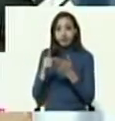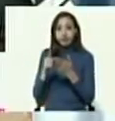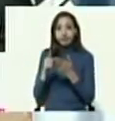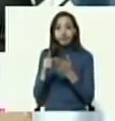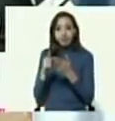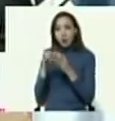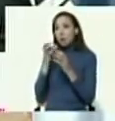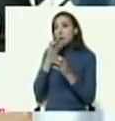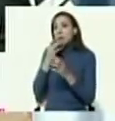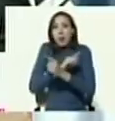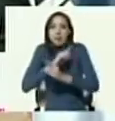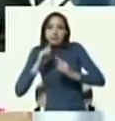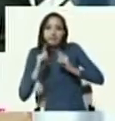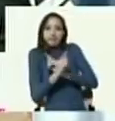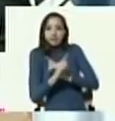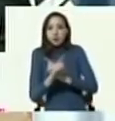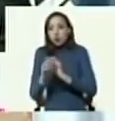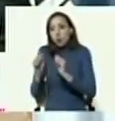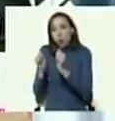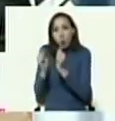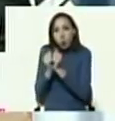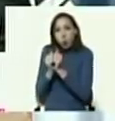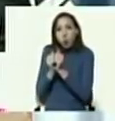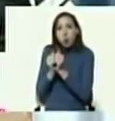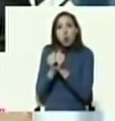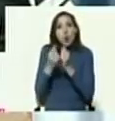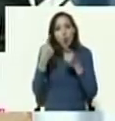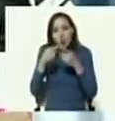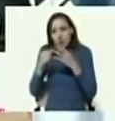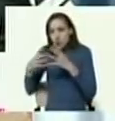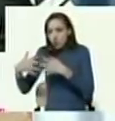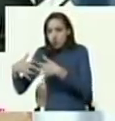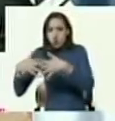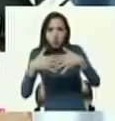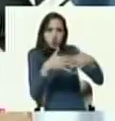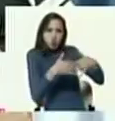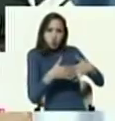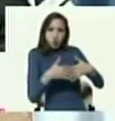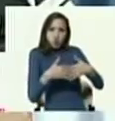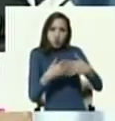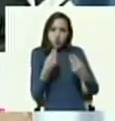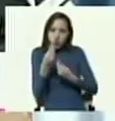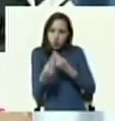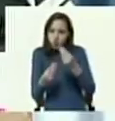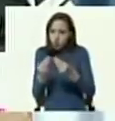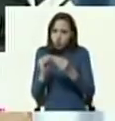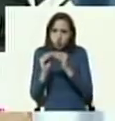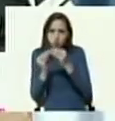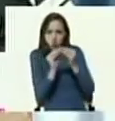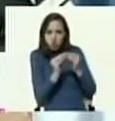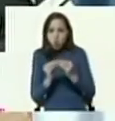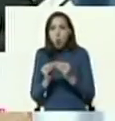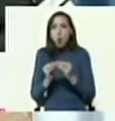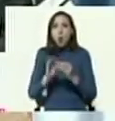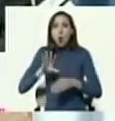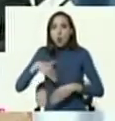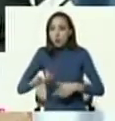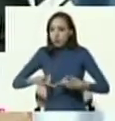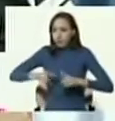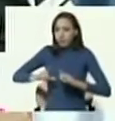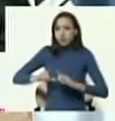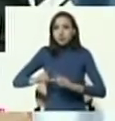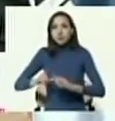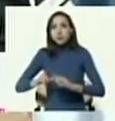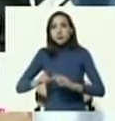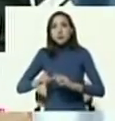mediante un proceso de decantación filtrado y prensado, lográndose recuperar inclusive